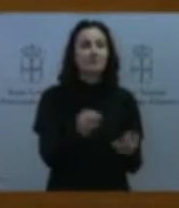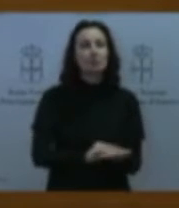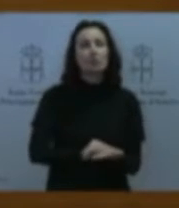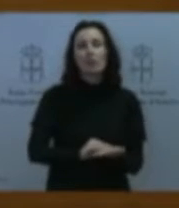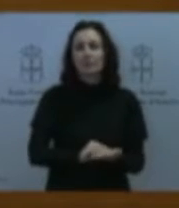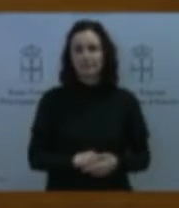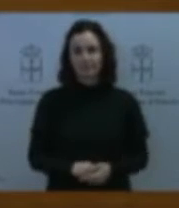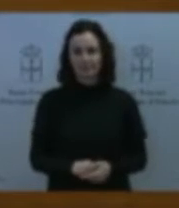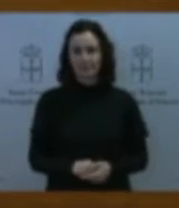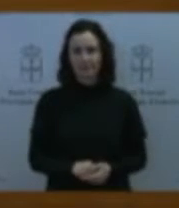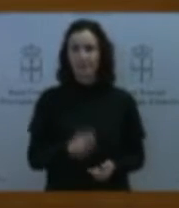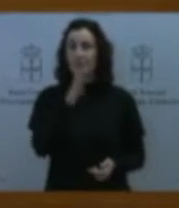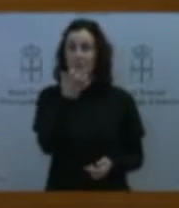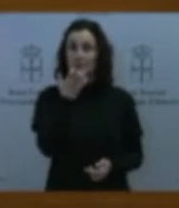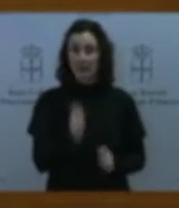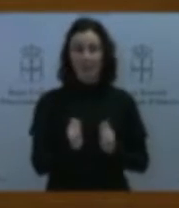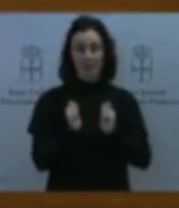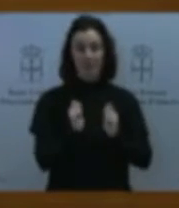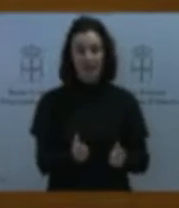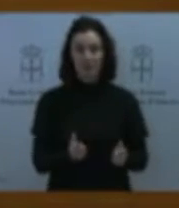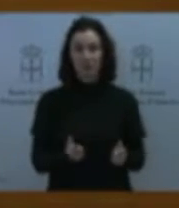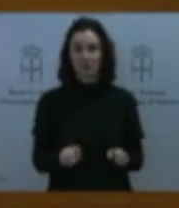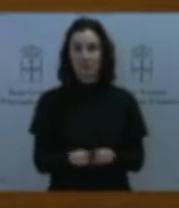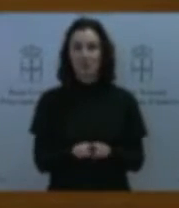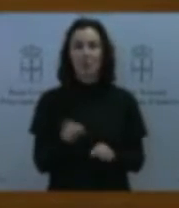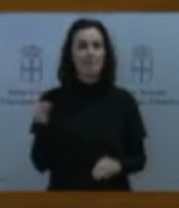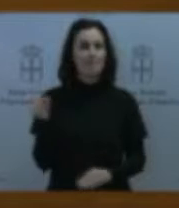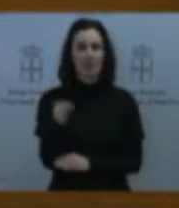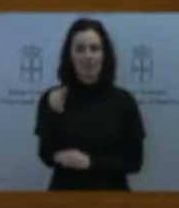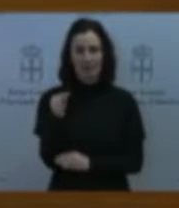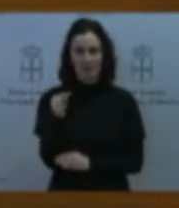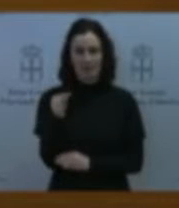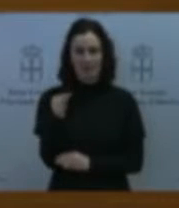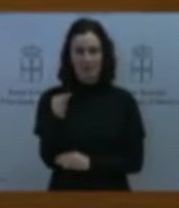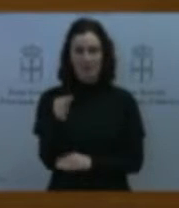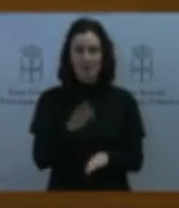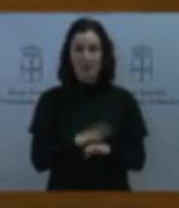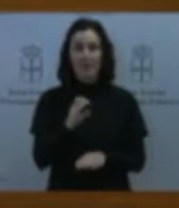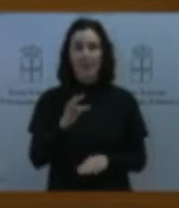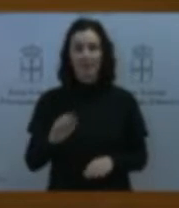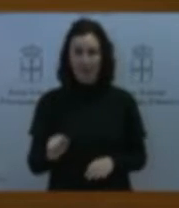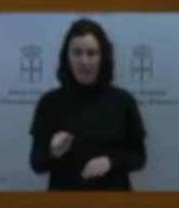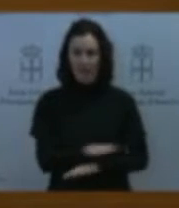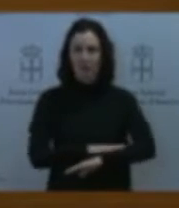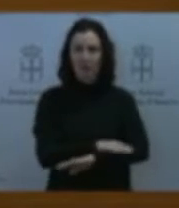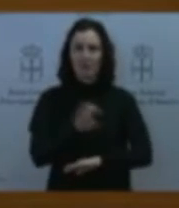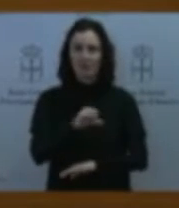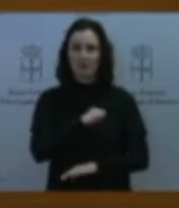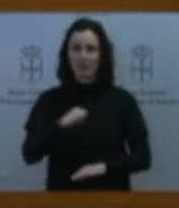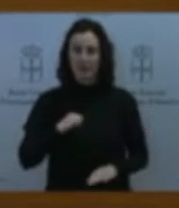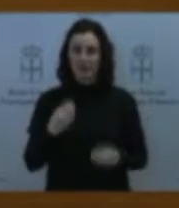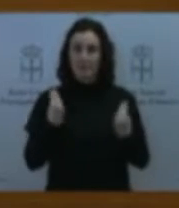de un mandato al Consorcio de Transportes y al Gobierno autonómico, que era esa asesoría, esa cooperación, ese apoyo